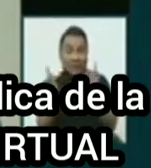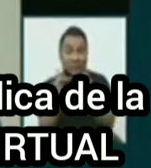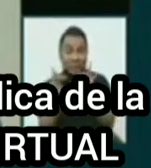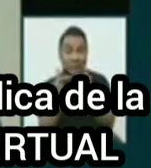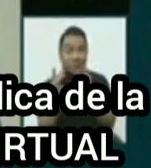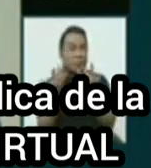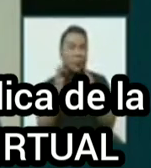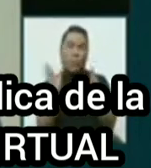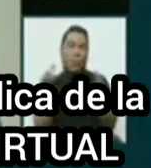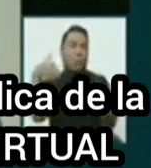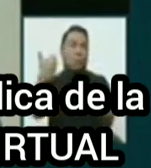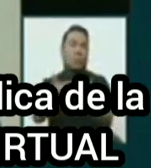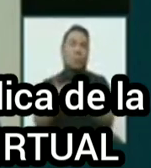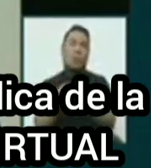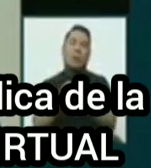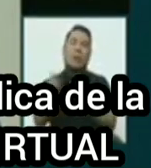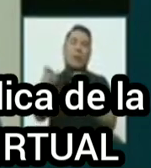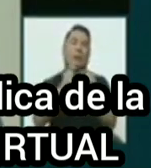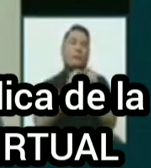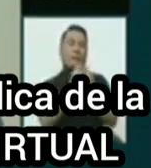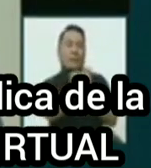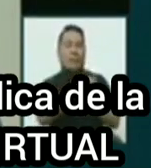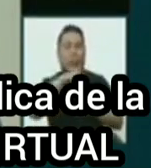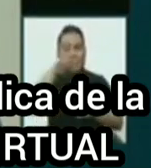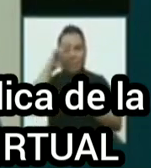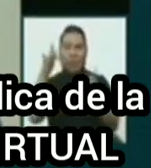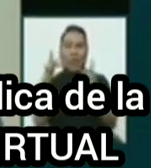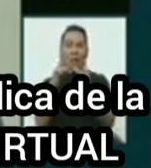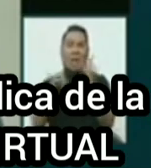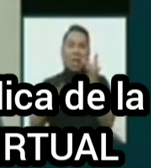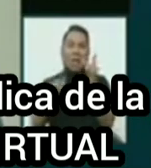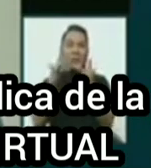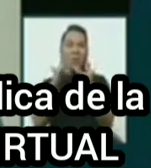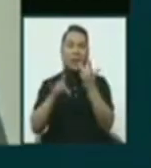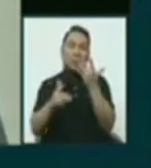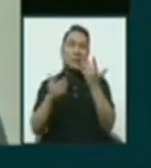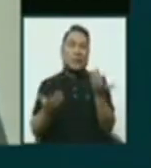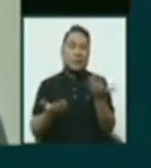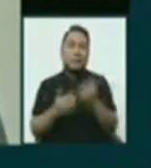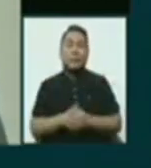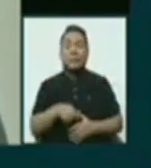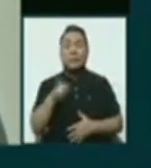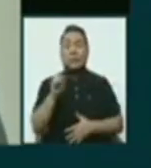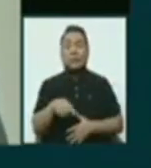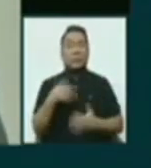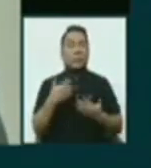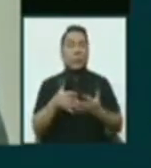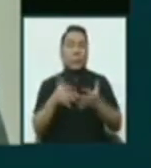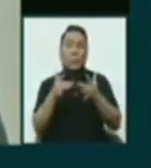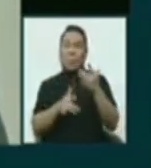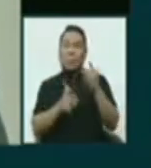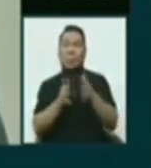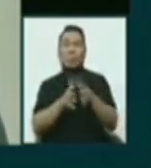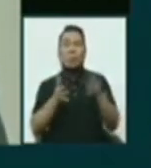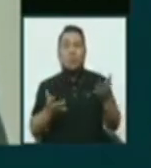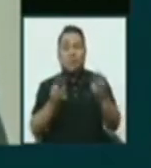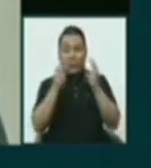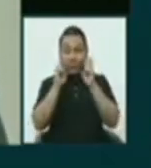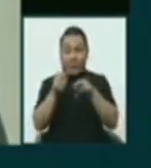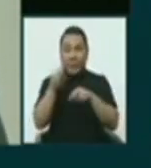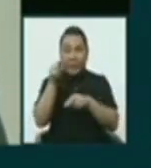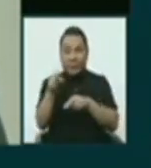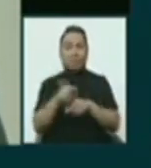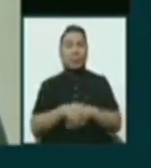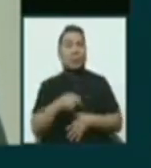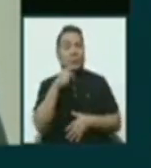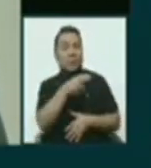lugares más recónditos de nuestro país buscando la señal. Y es una deficiencia bastante que creo que hay que ver eso por